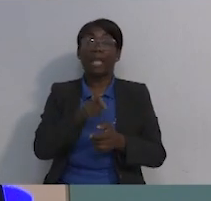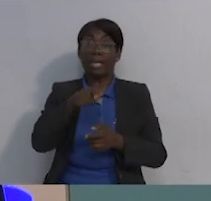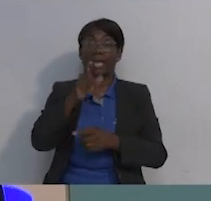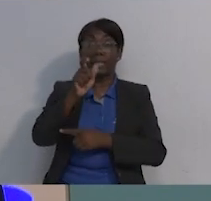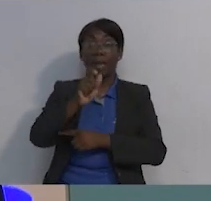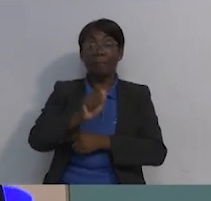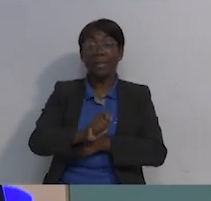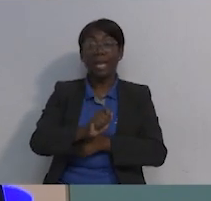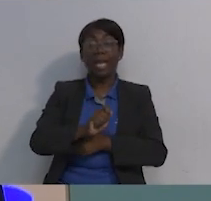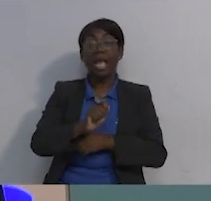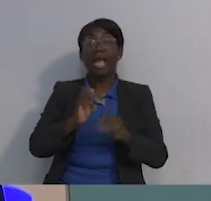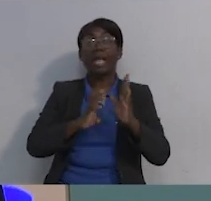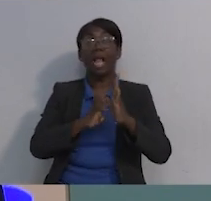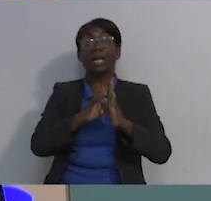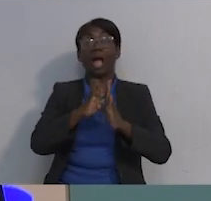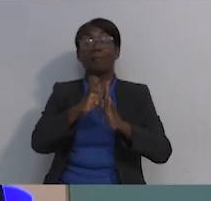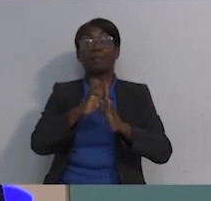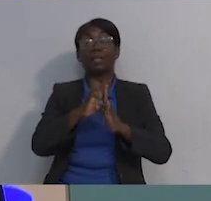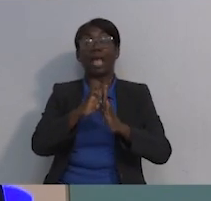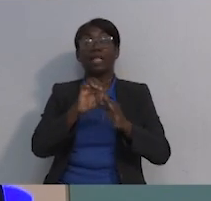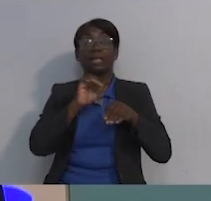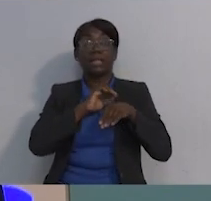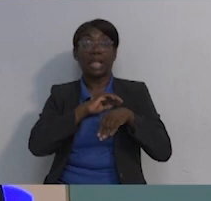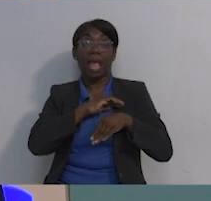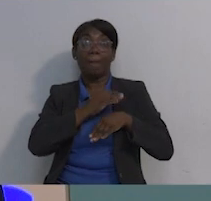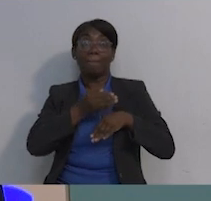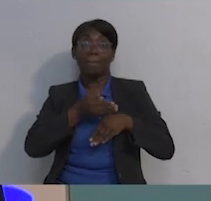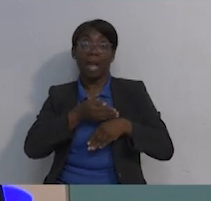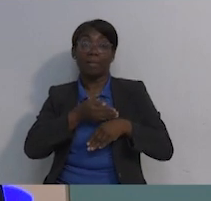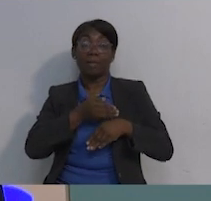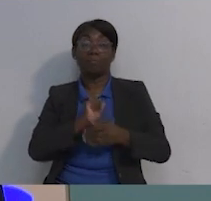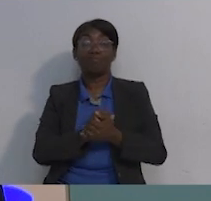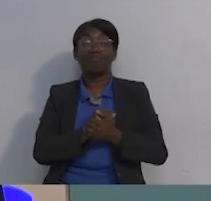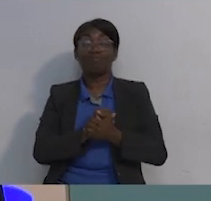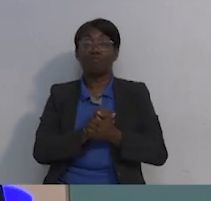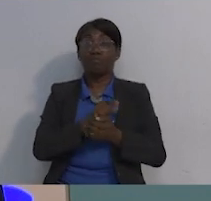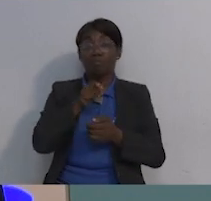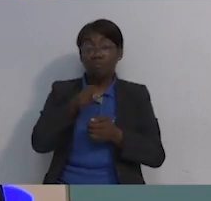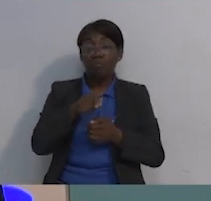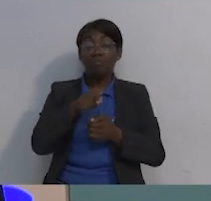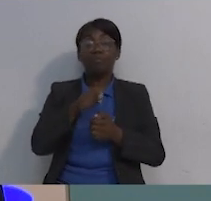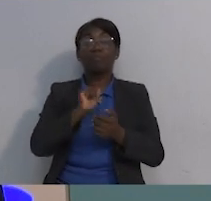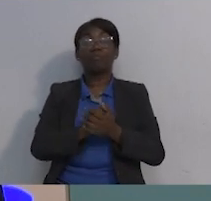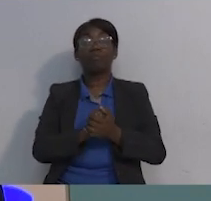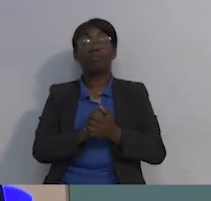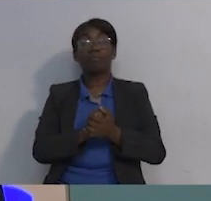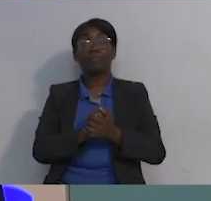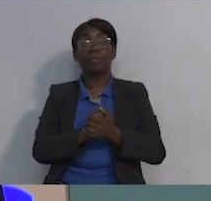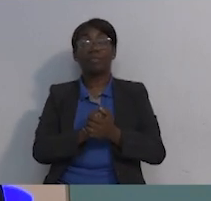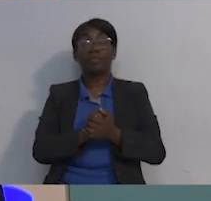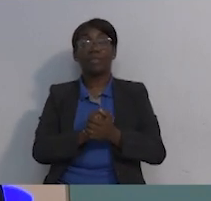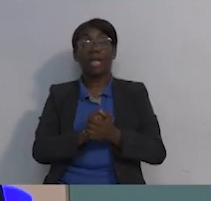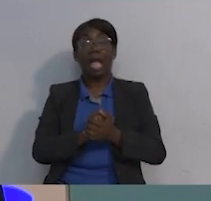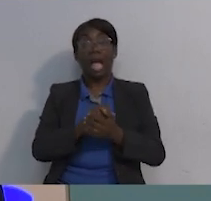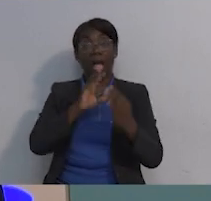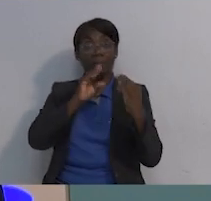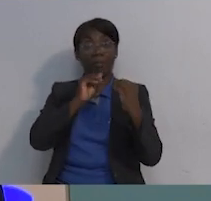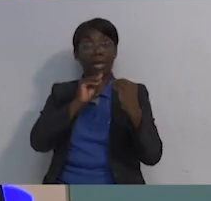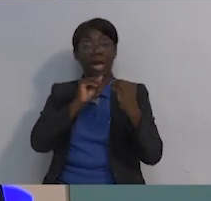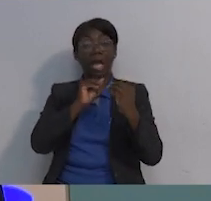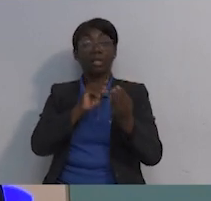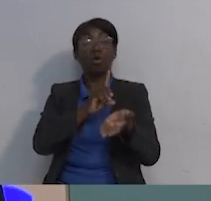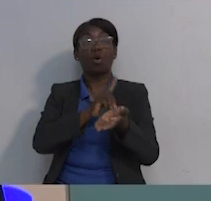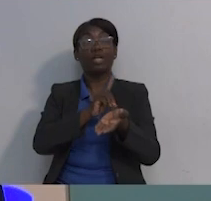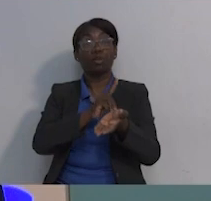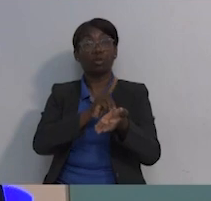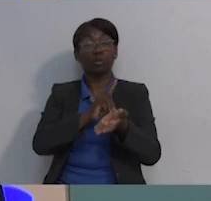de cáncer y en este mes en el cáncer de mama. Así que sin más, nos vamos a adelantar